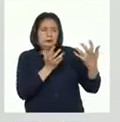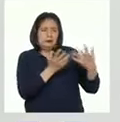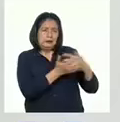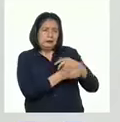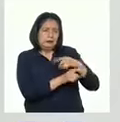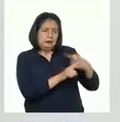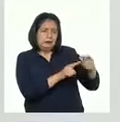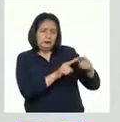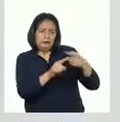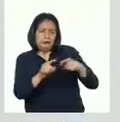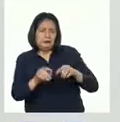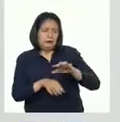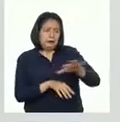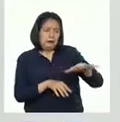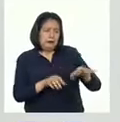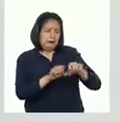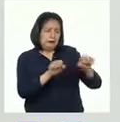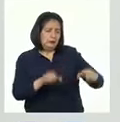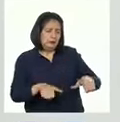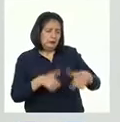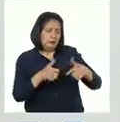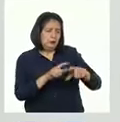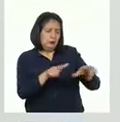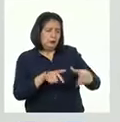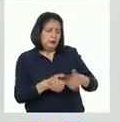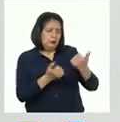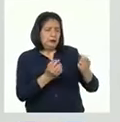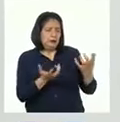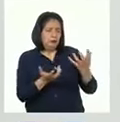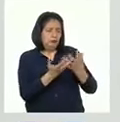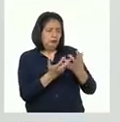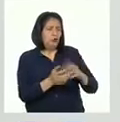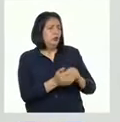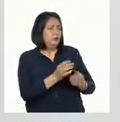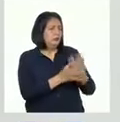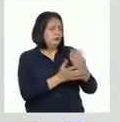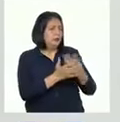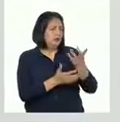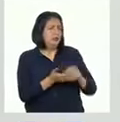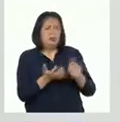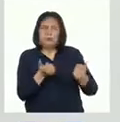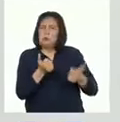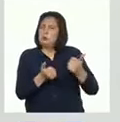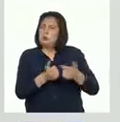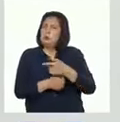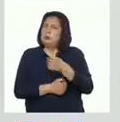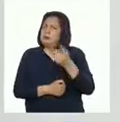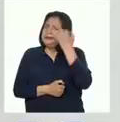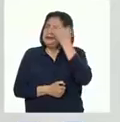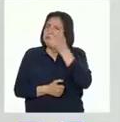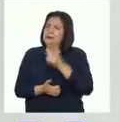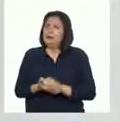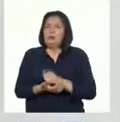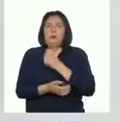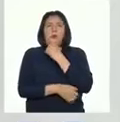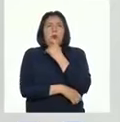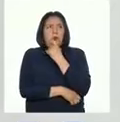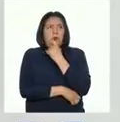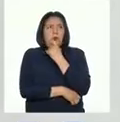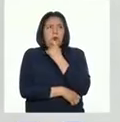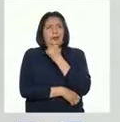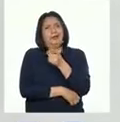la diversidad de los ecosistemas con las plantas? ¿De cuál de las ideas nacen las demás? ¡Uy!